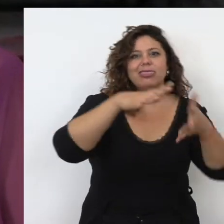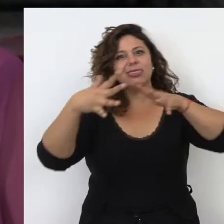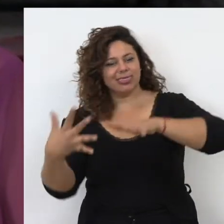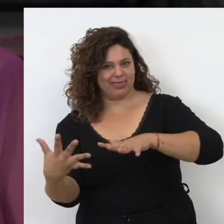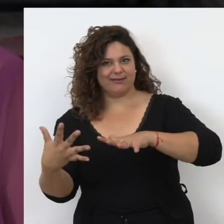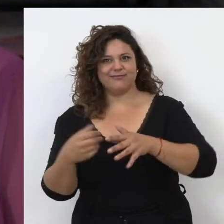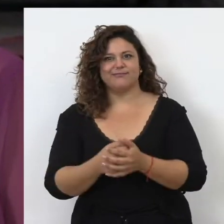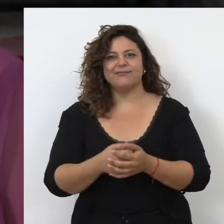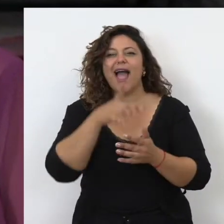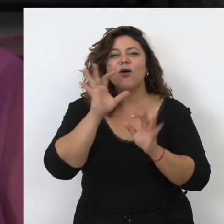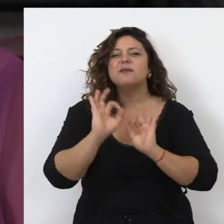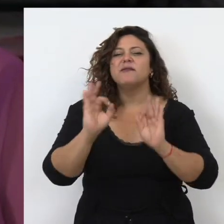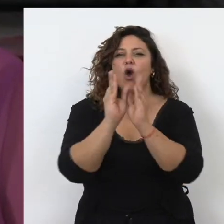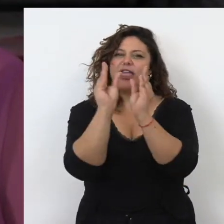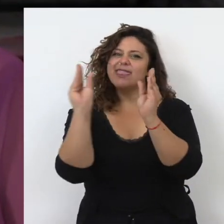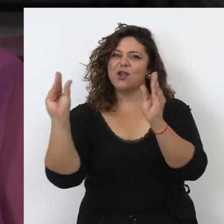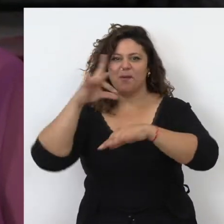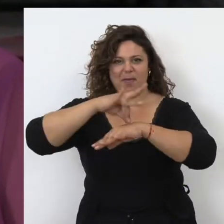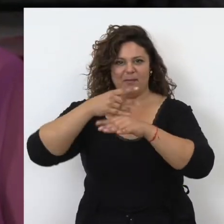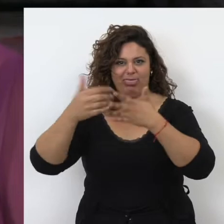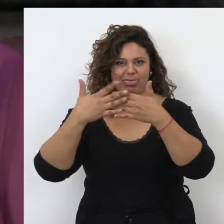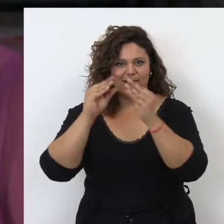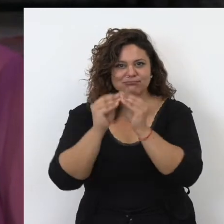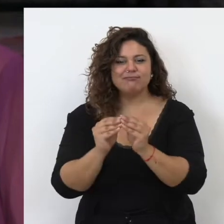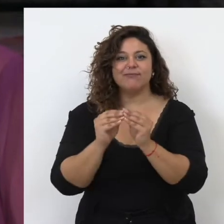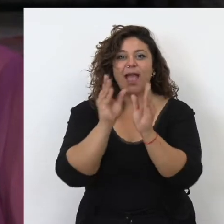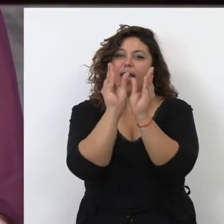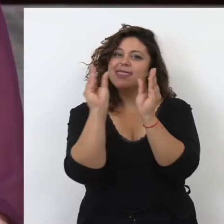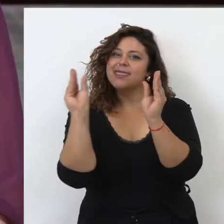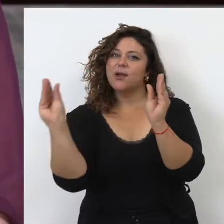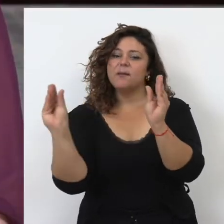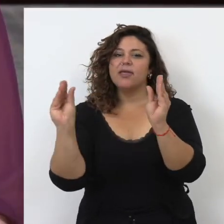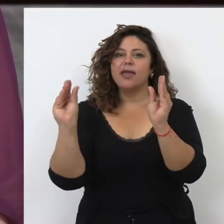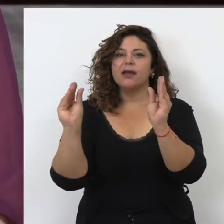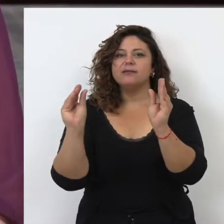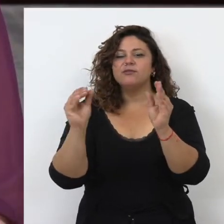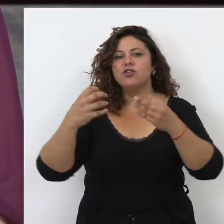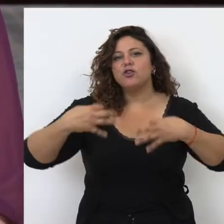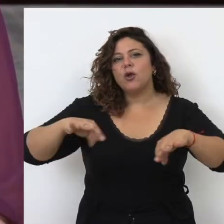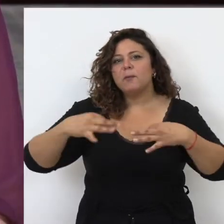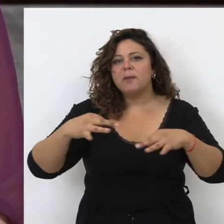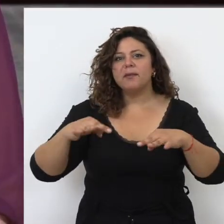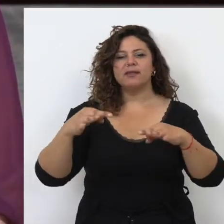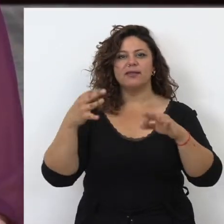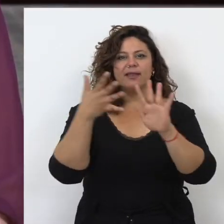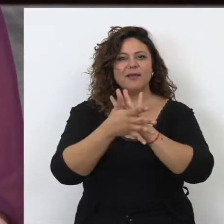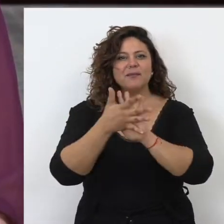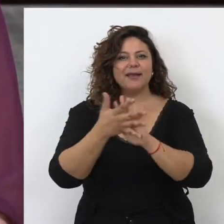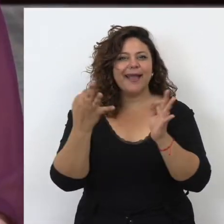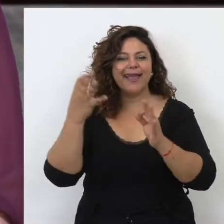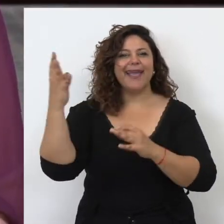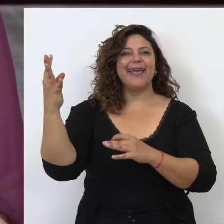concreto, ahora mismo trabajo en enciclopedias médicas, unas enciclopedias que normalmente explican